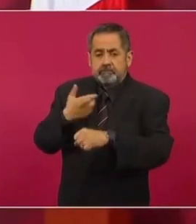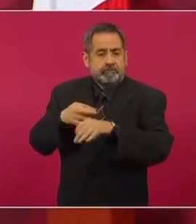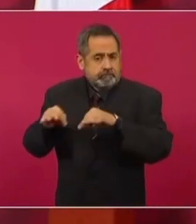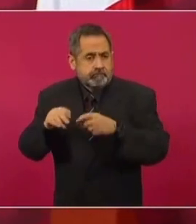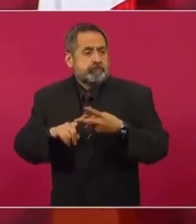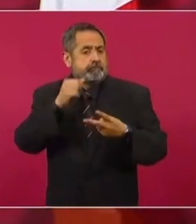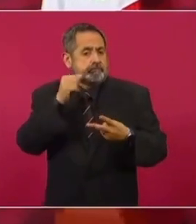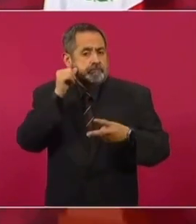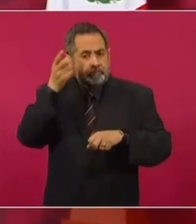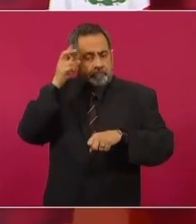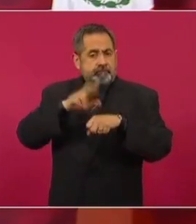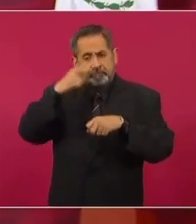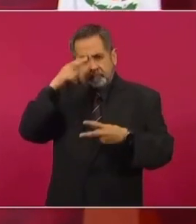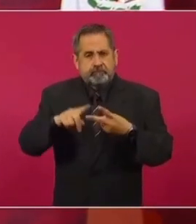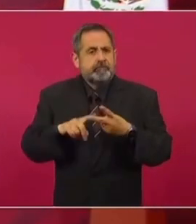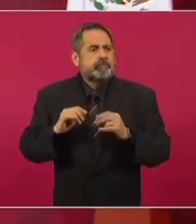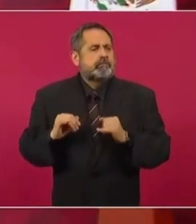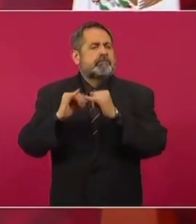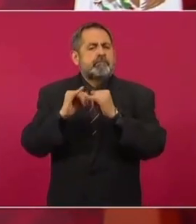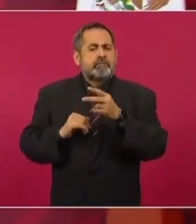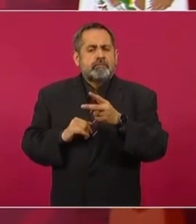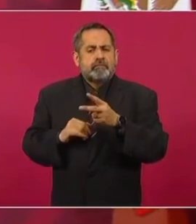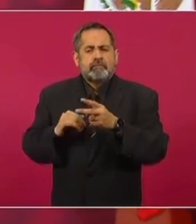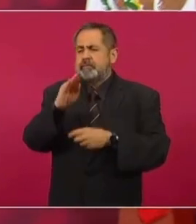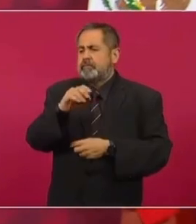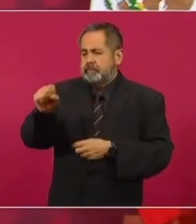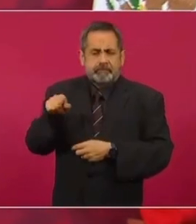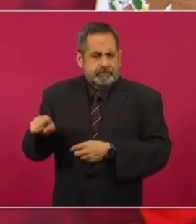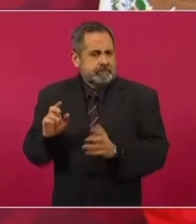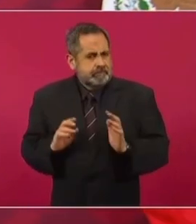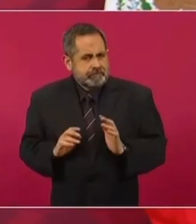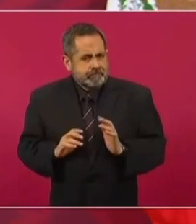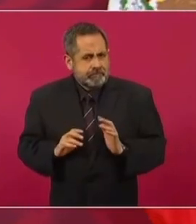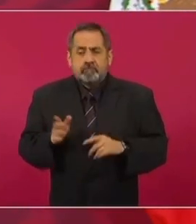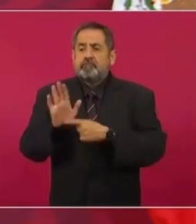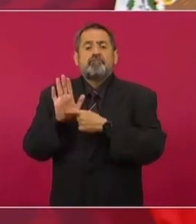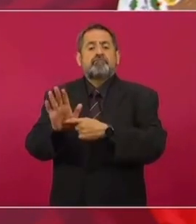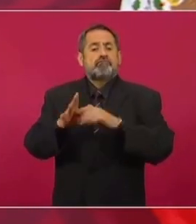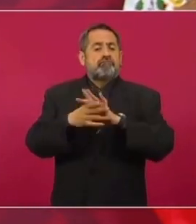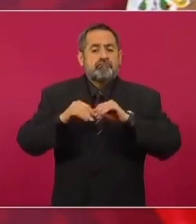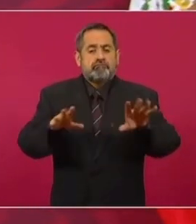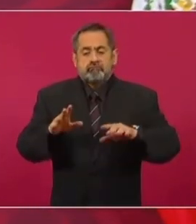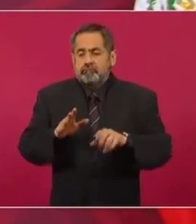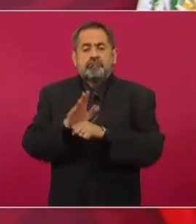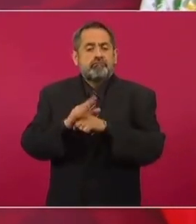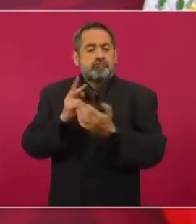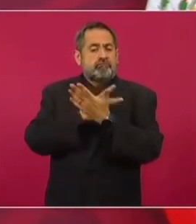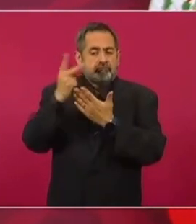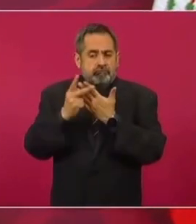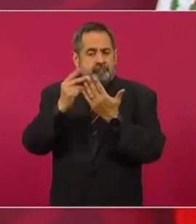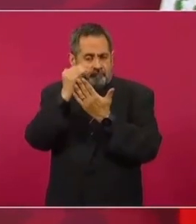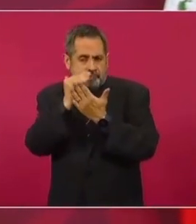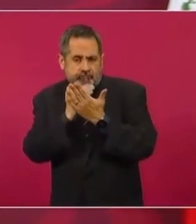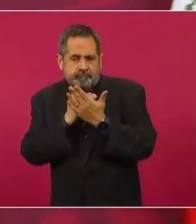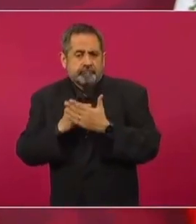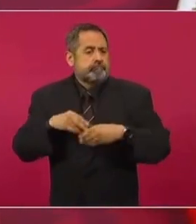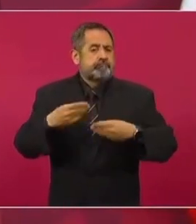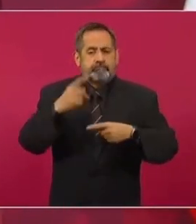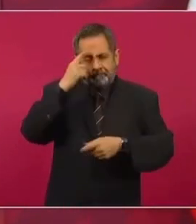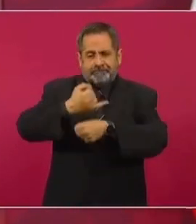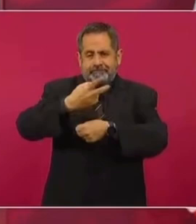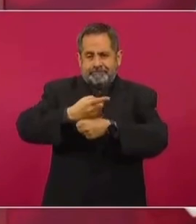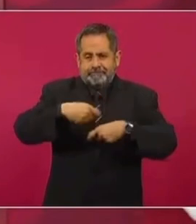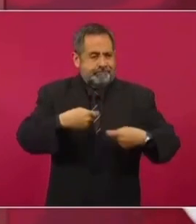el director mexicano del Instituto de Seguro Social presentó el programa para, en el caso de las